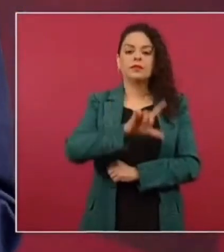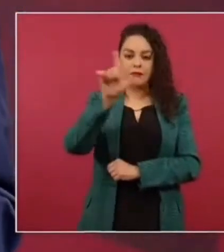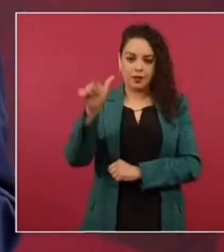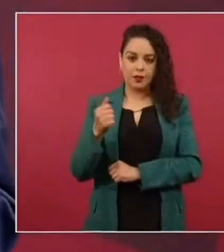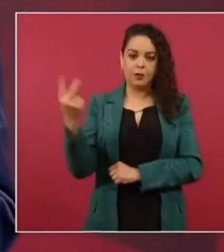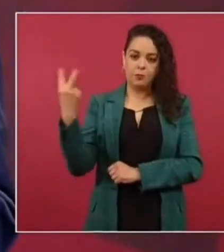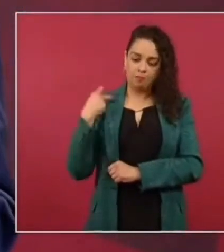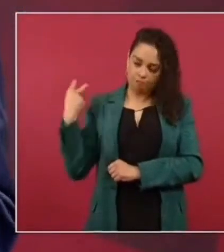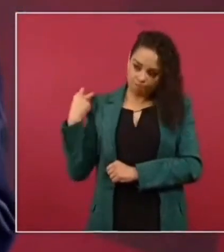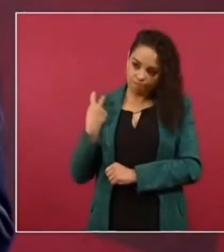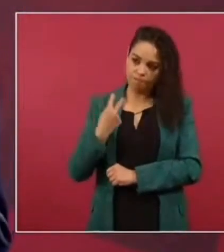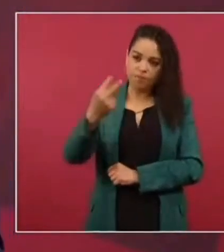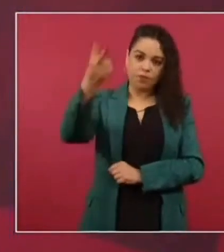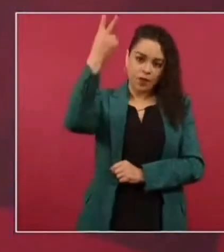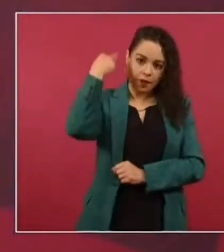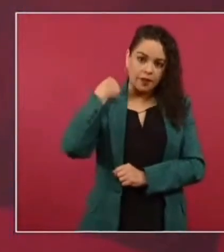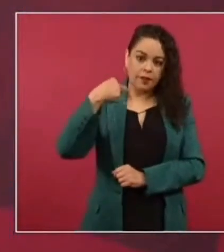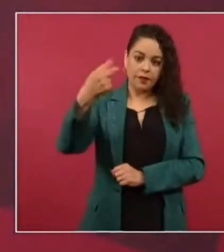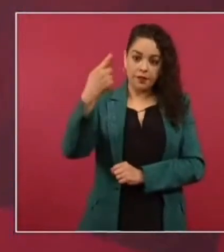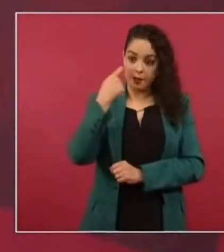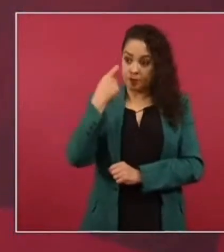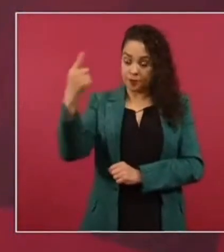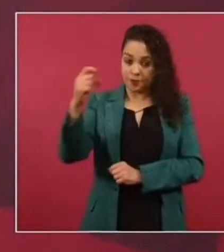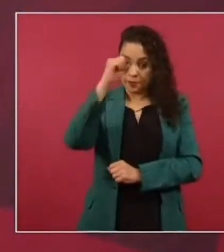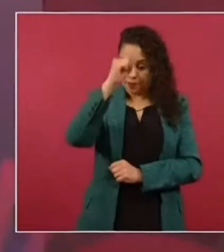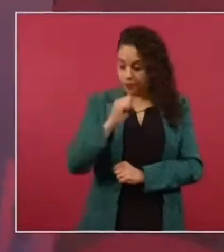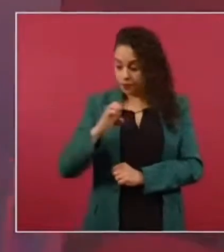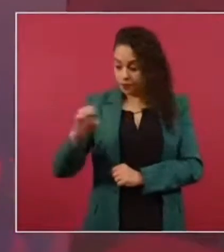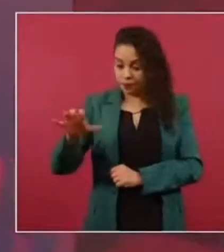este por el sudeste